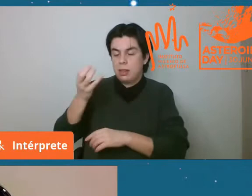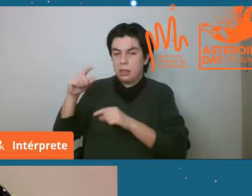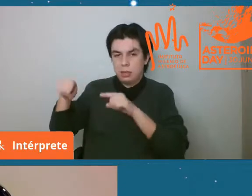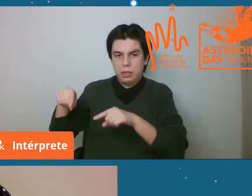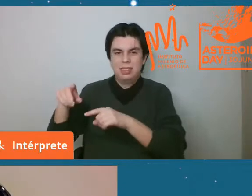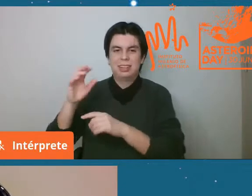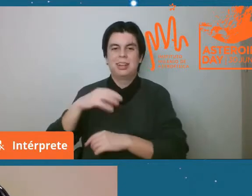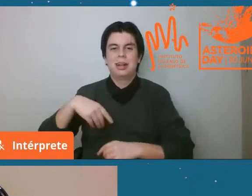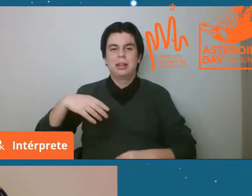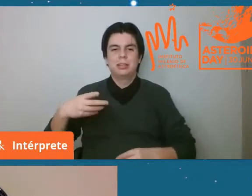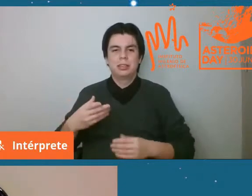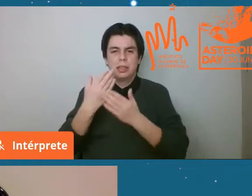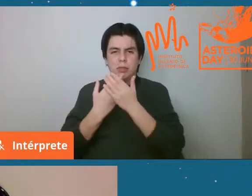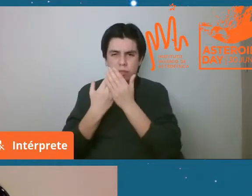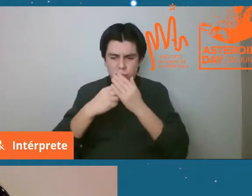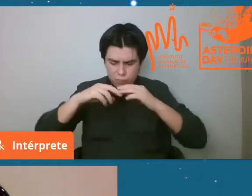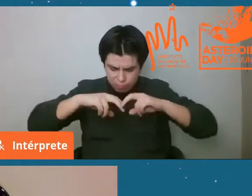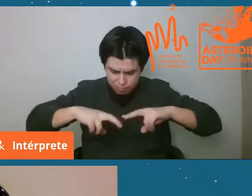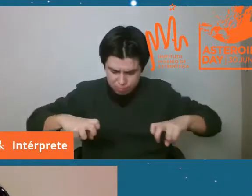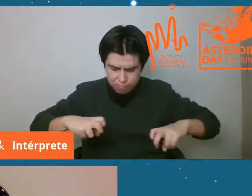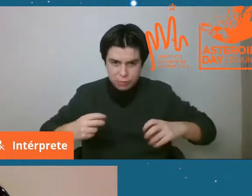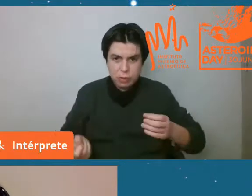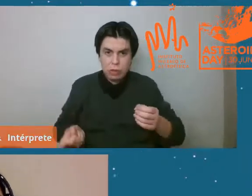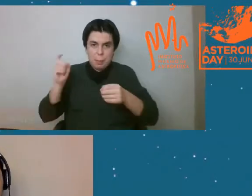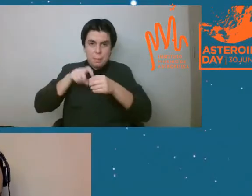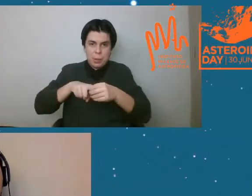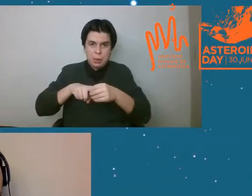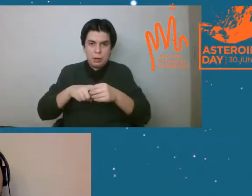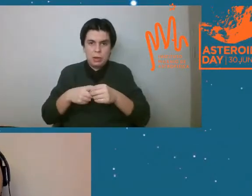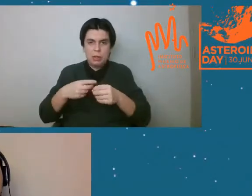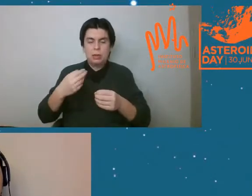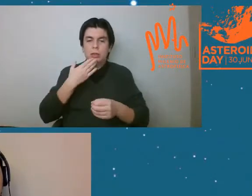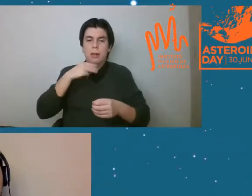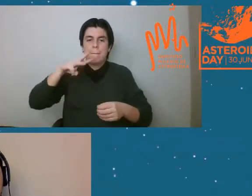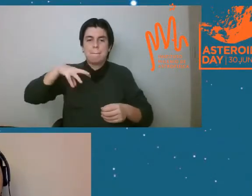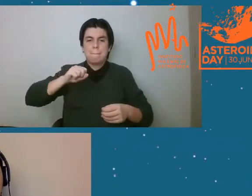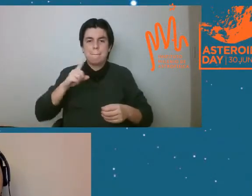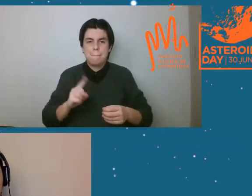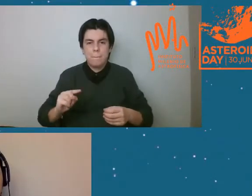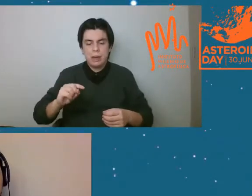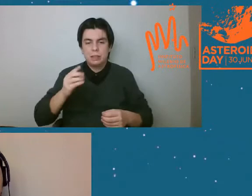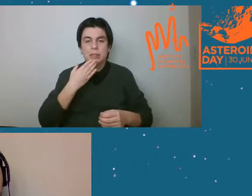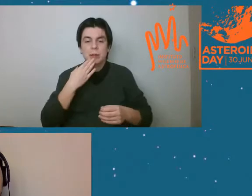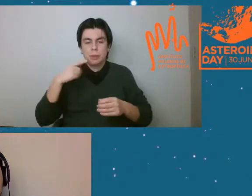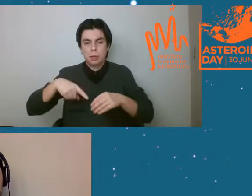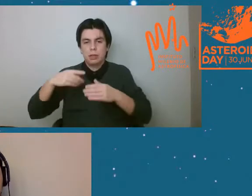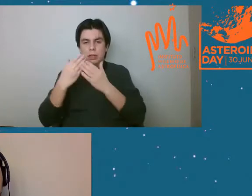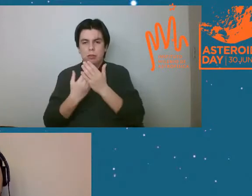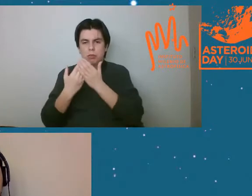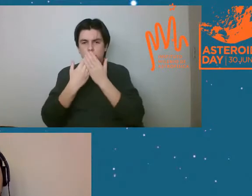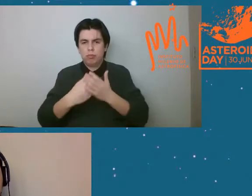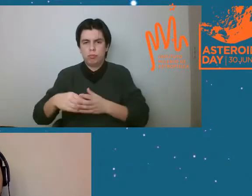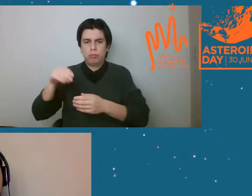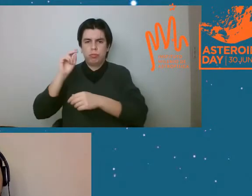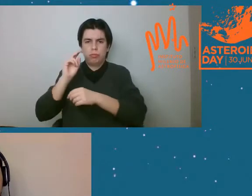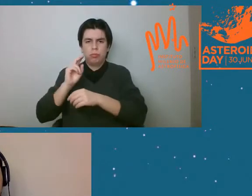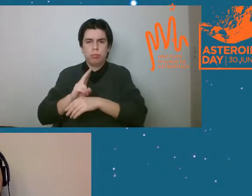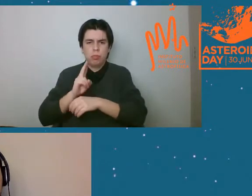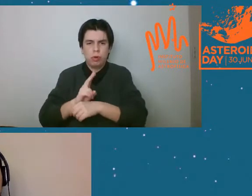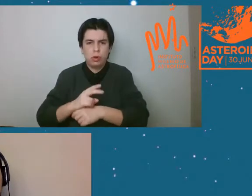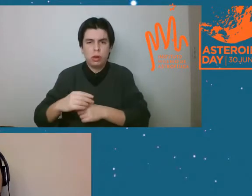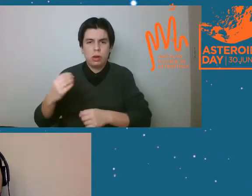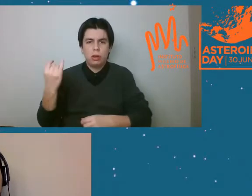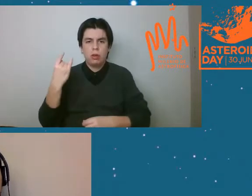investigadora adjunta del Instituto Milenio de Astrofísica y además es académica de la Universidad